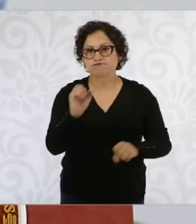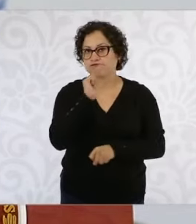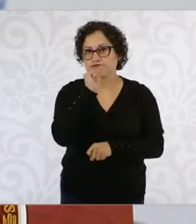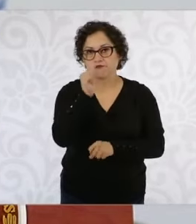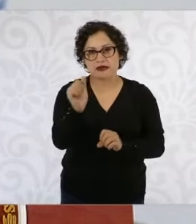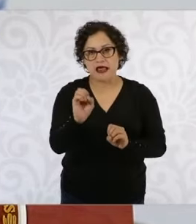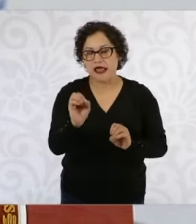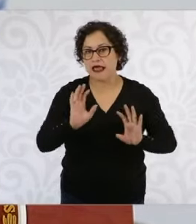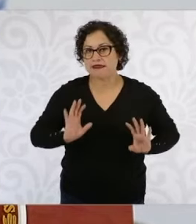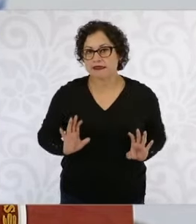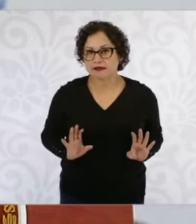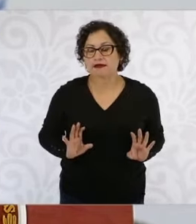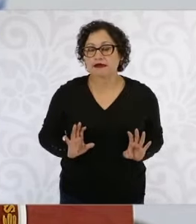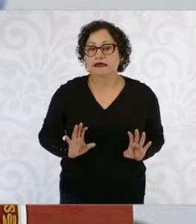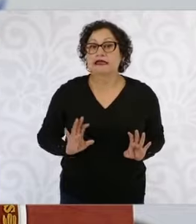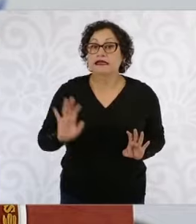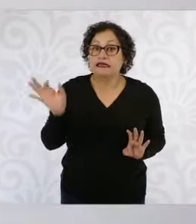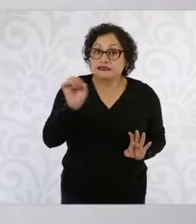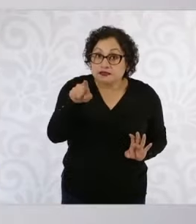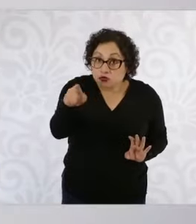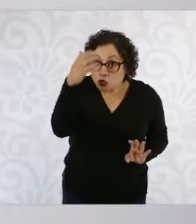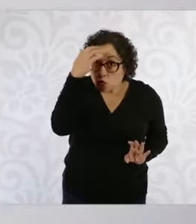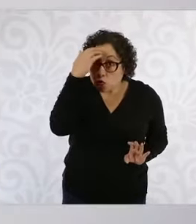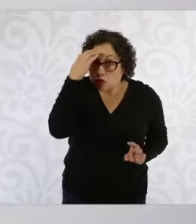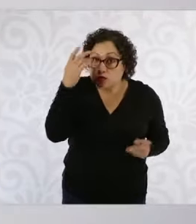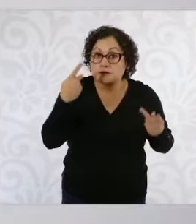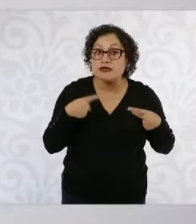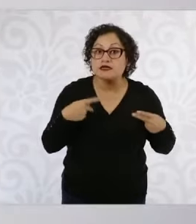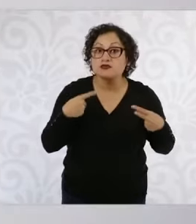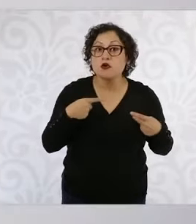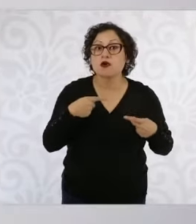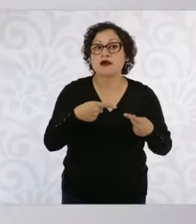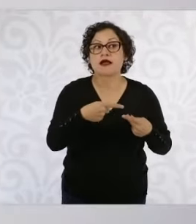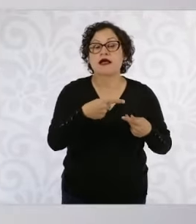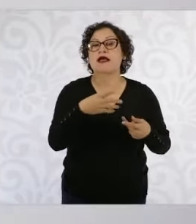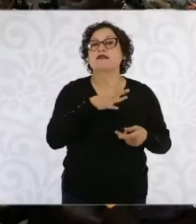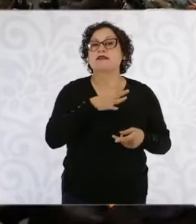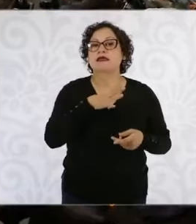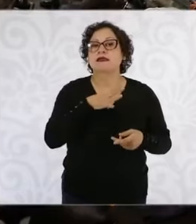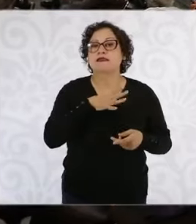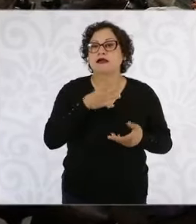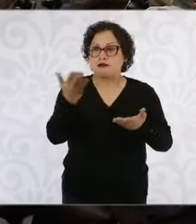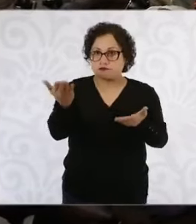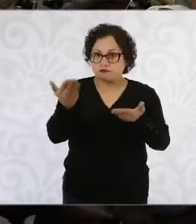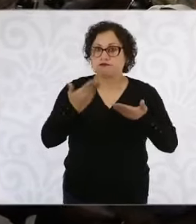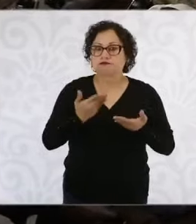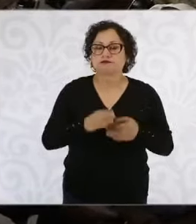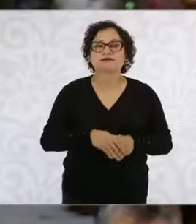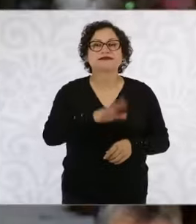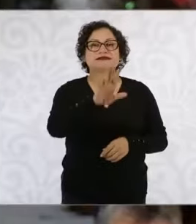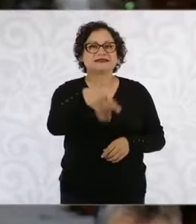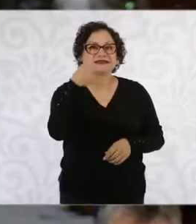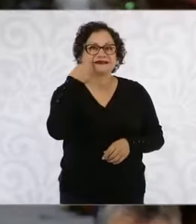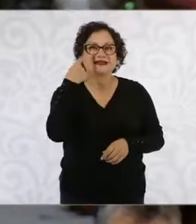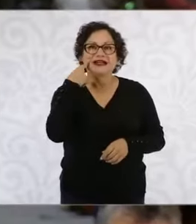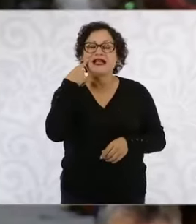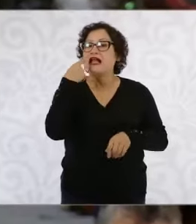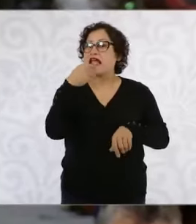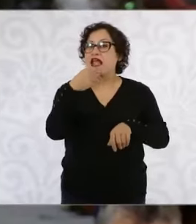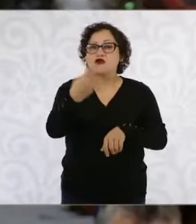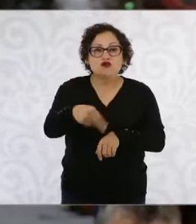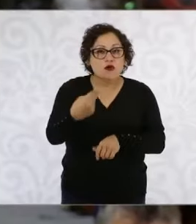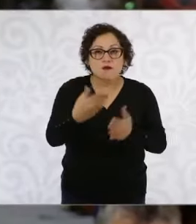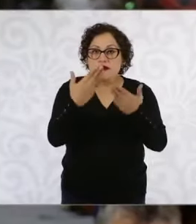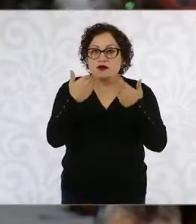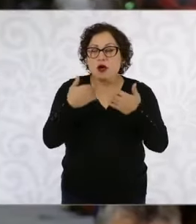hecho esto, pues que se presente, pero no tenemos denuncias… Es que no tienen nombres, presidenta, solamente les llaman… Por eso,